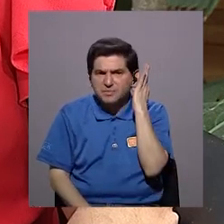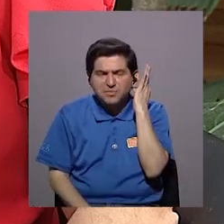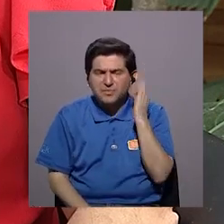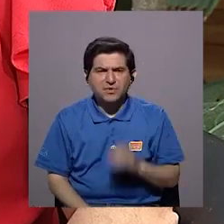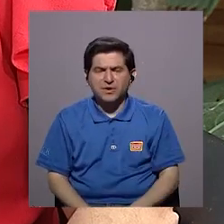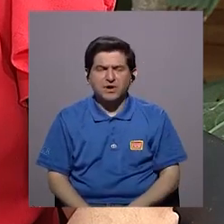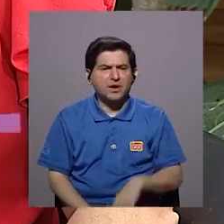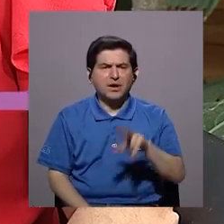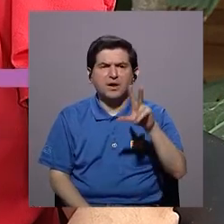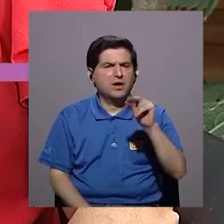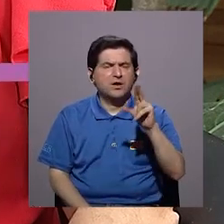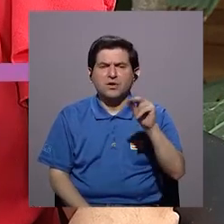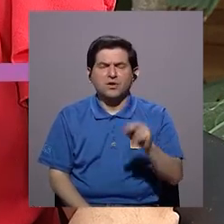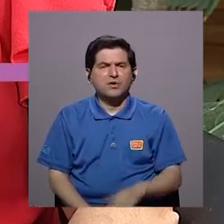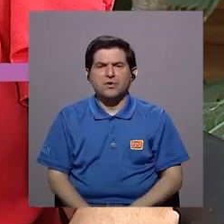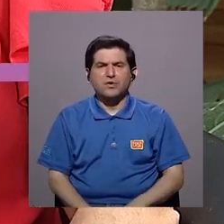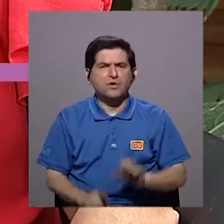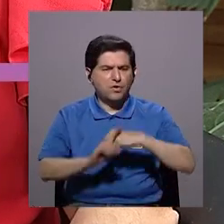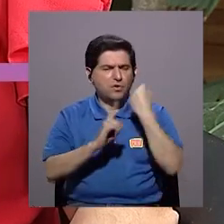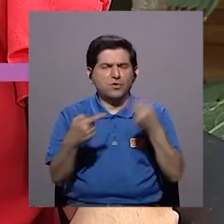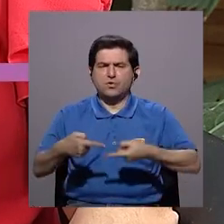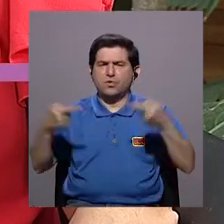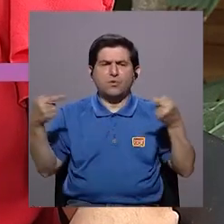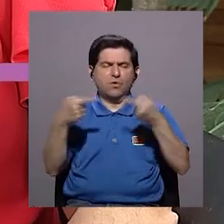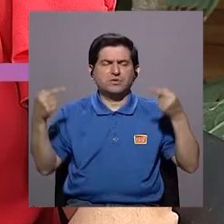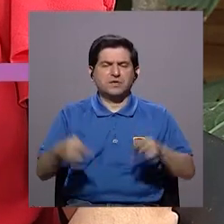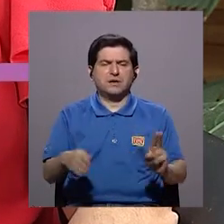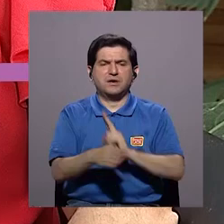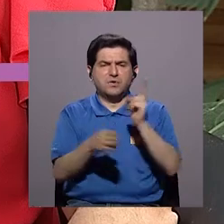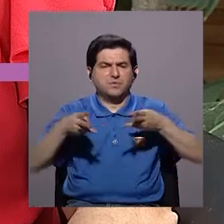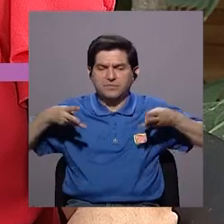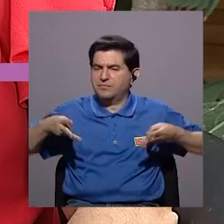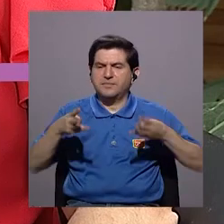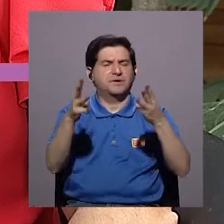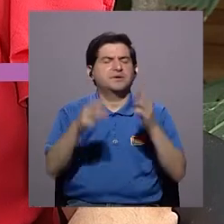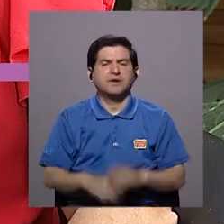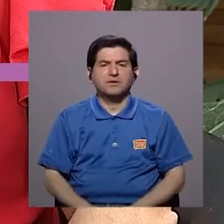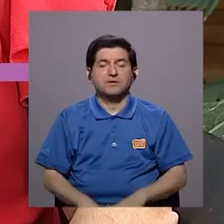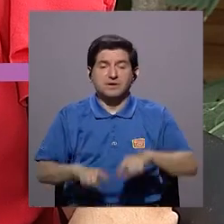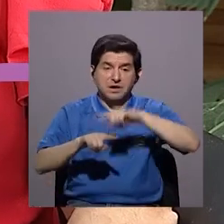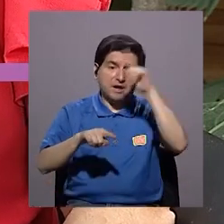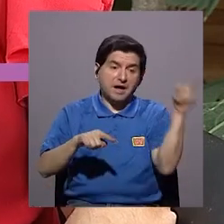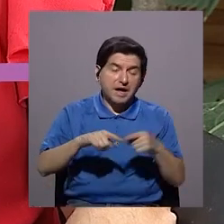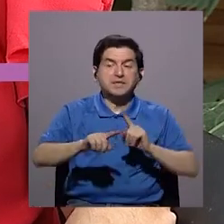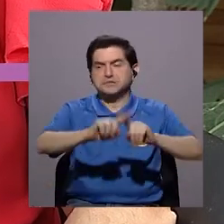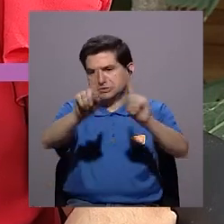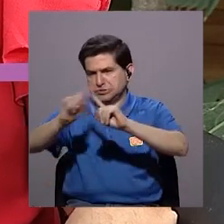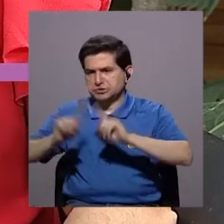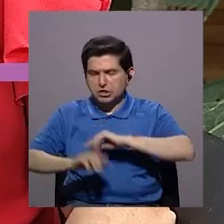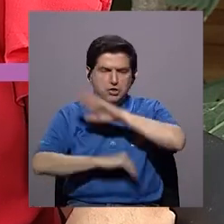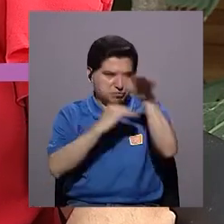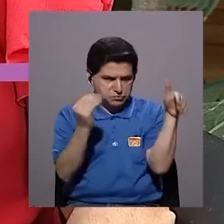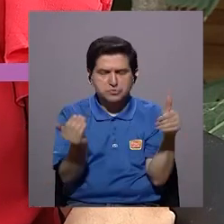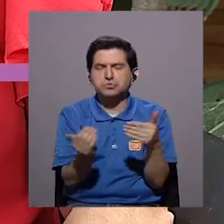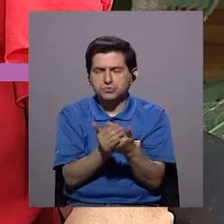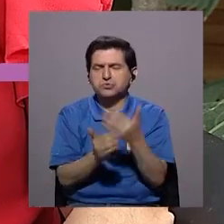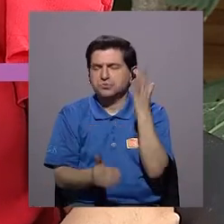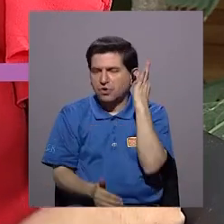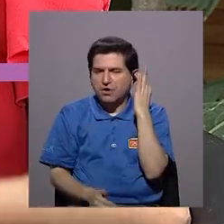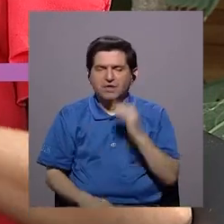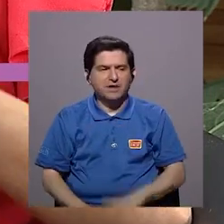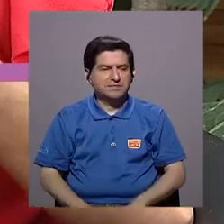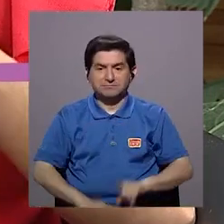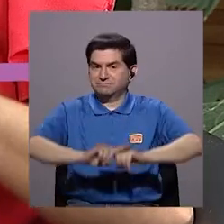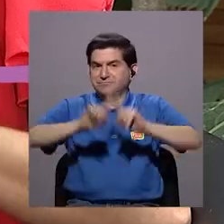mujer que tenga alguna contraindicación para hacer uso del método. Hay ciclos de ciclos, todas somos diferentes,